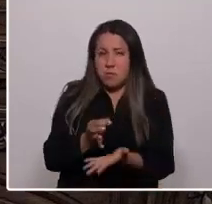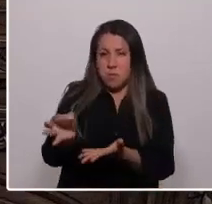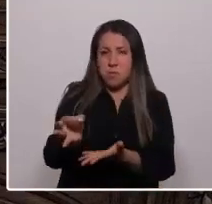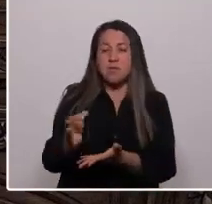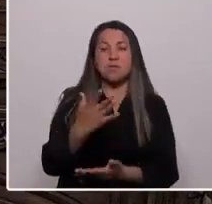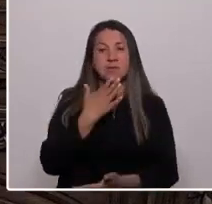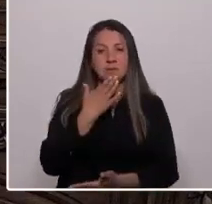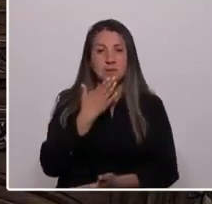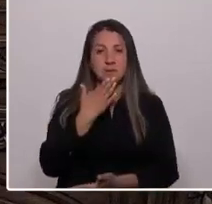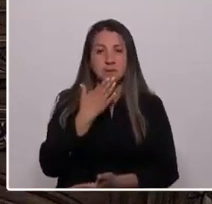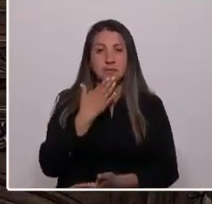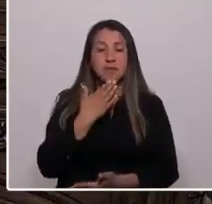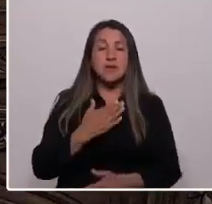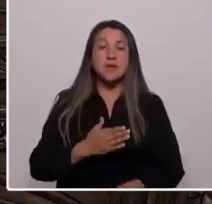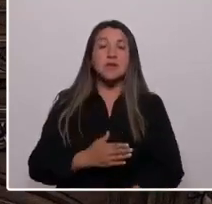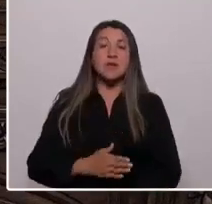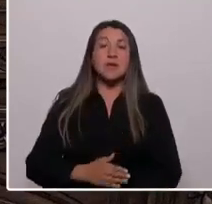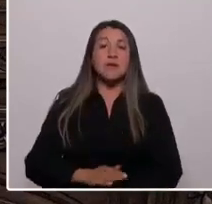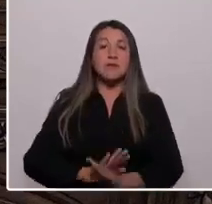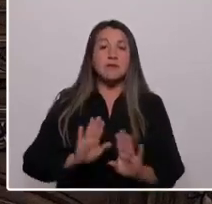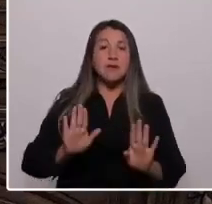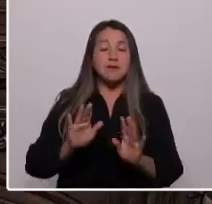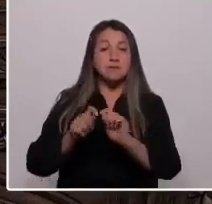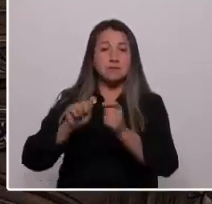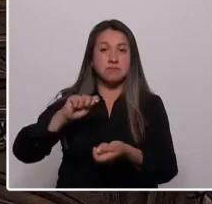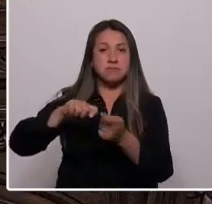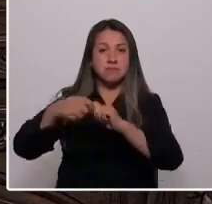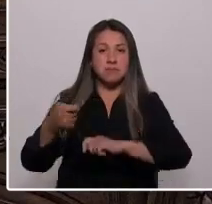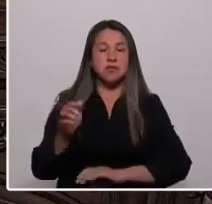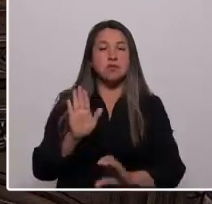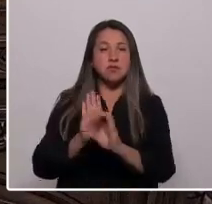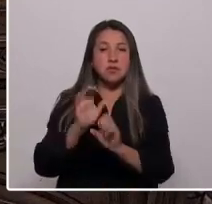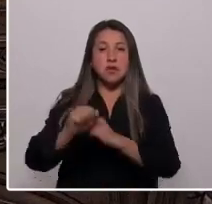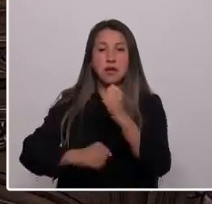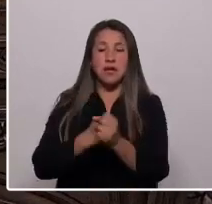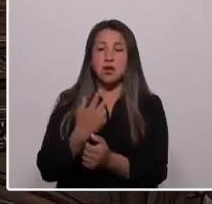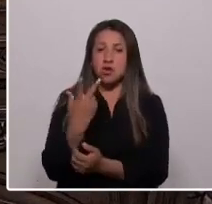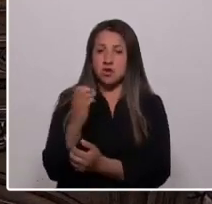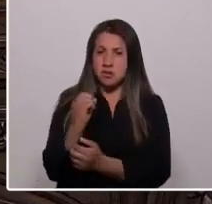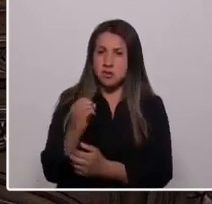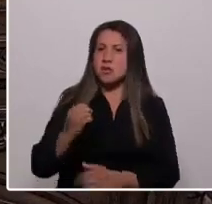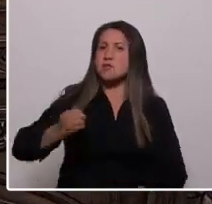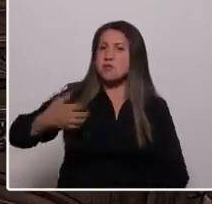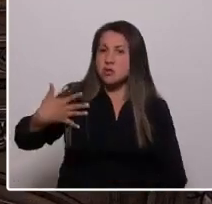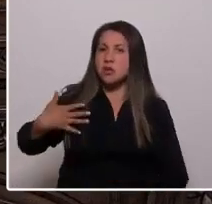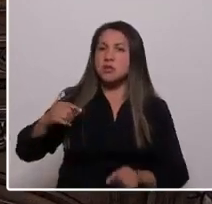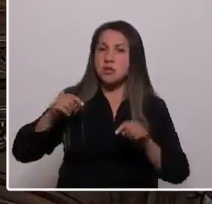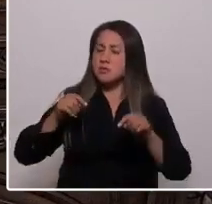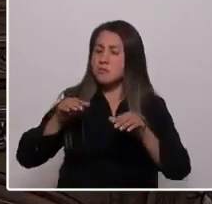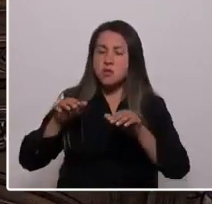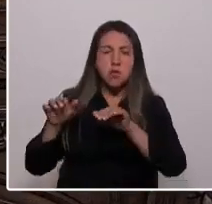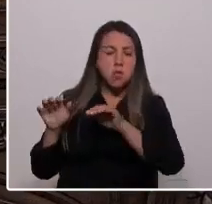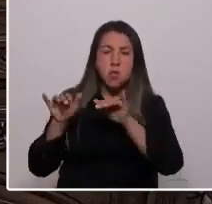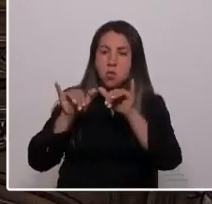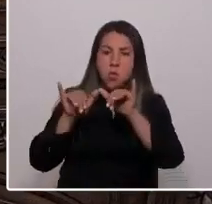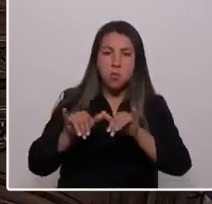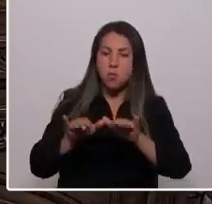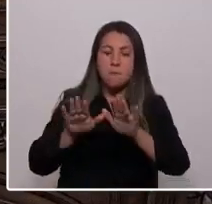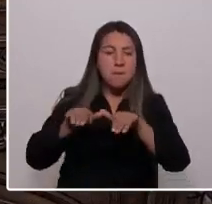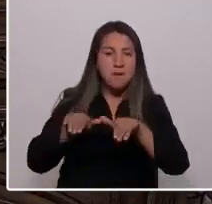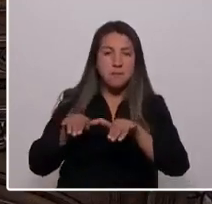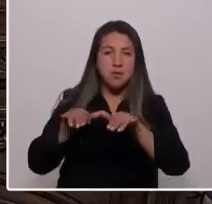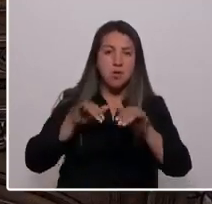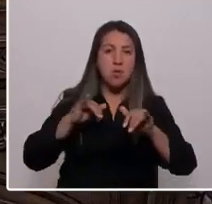Terminar con la Constitución del 80 fue tan importante como el proceso que hoy llevamos a cabo. El 50%